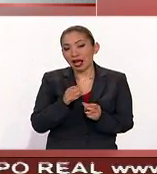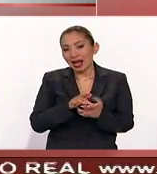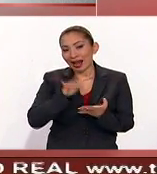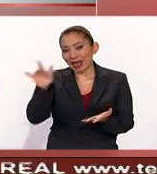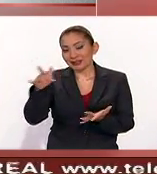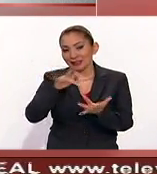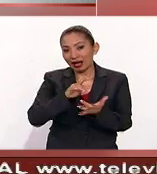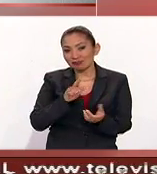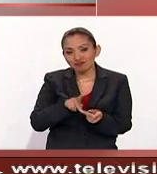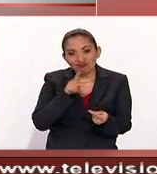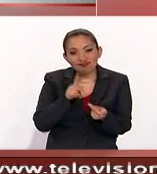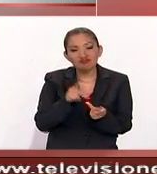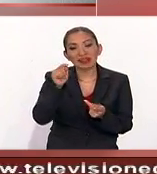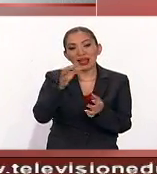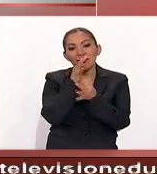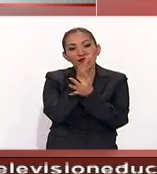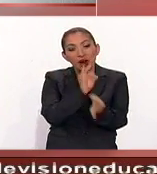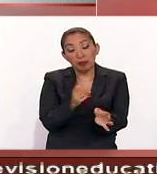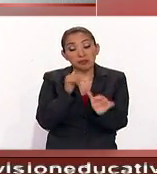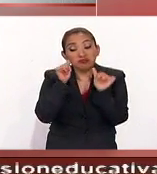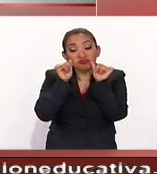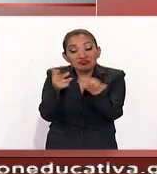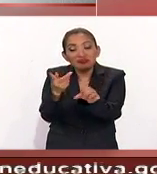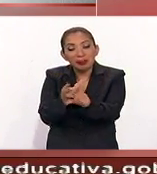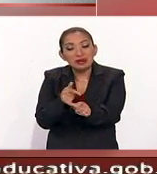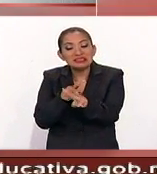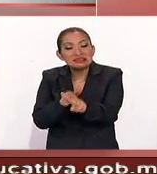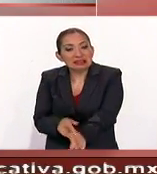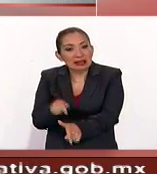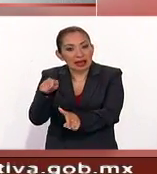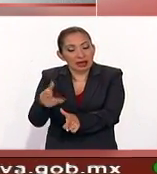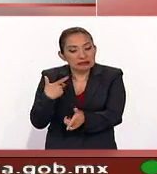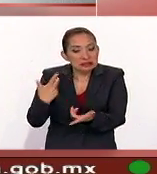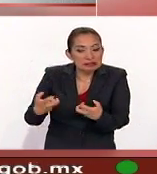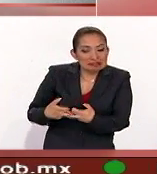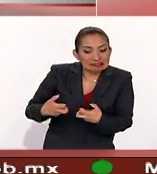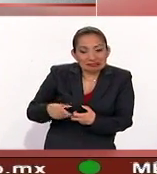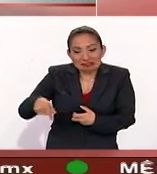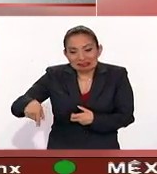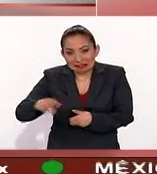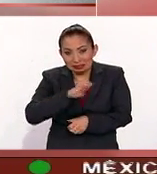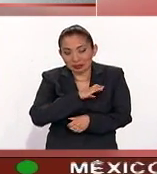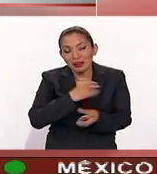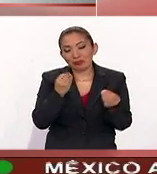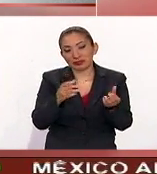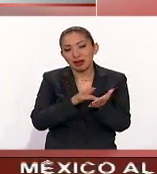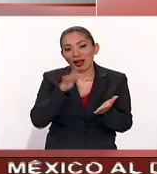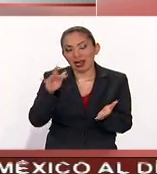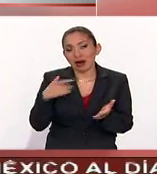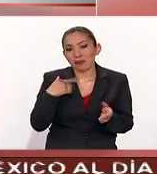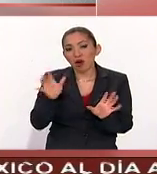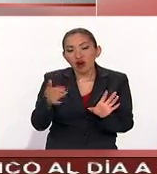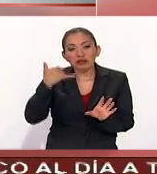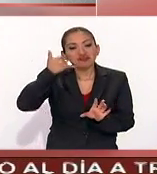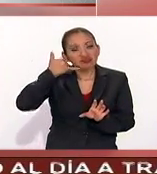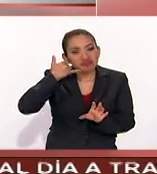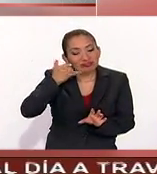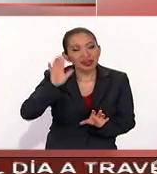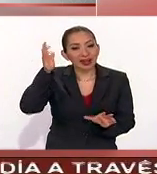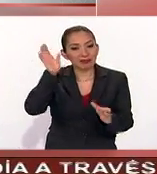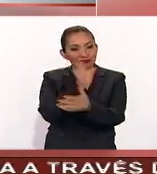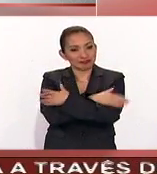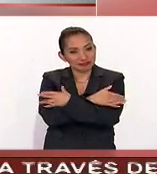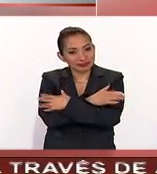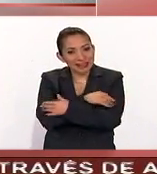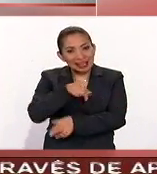Mesa. Te agradecemos mucho este informe al pendiente dentro de esta tensión que se vive actualmente en España. Muchas gracias por tomarnos la llamada. Te mandamos